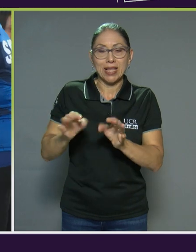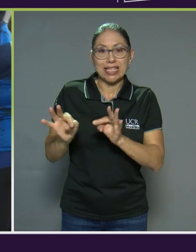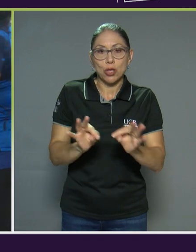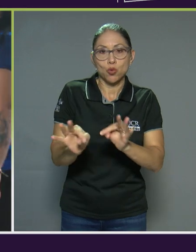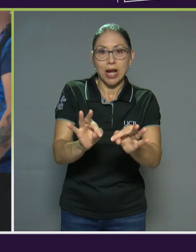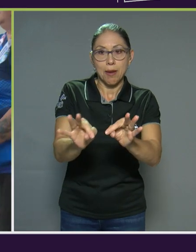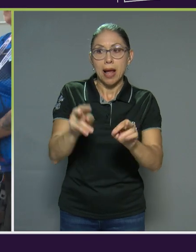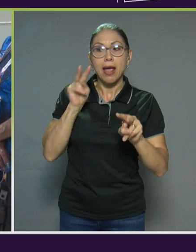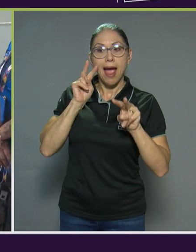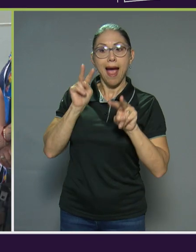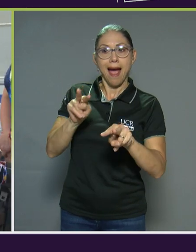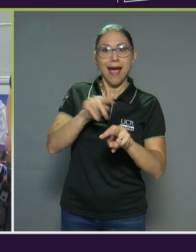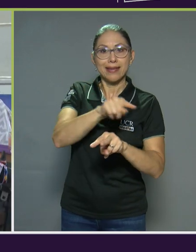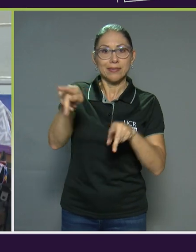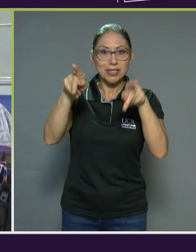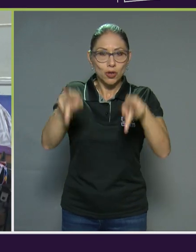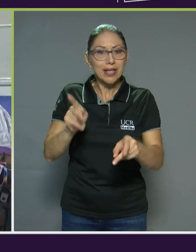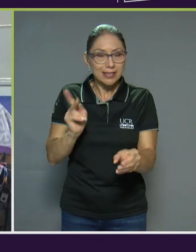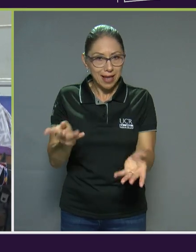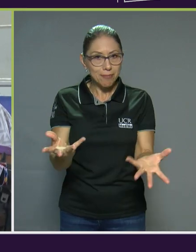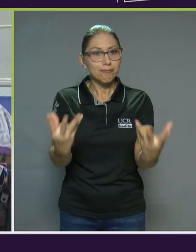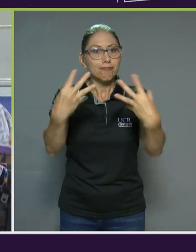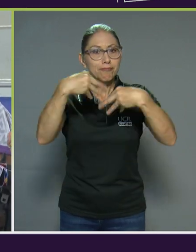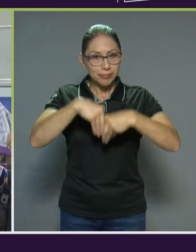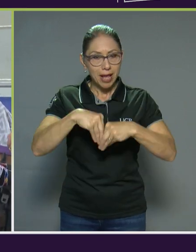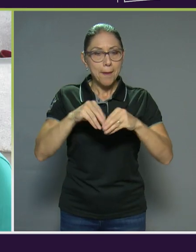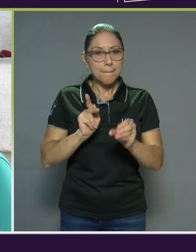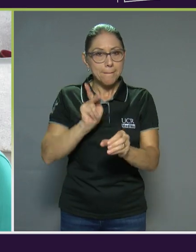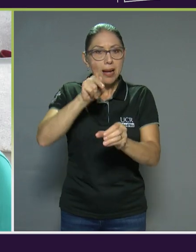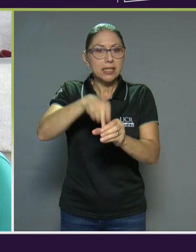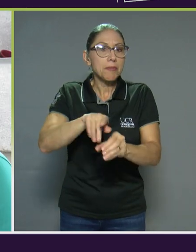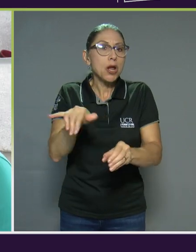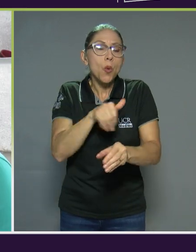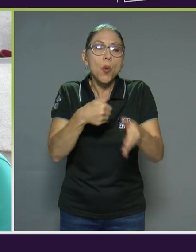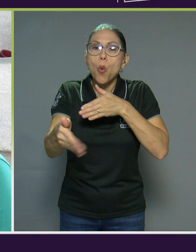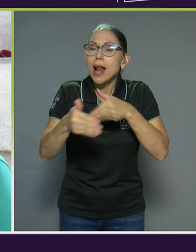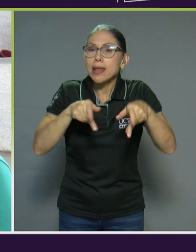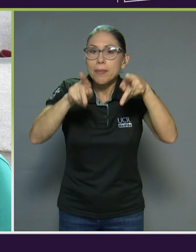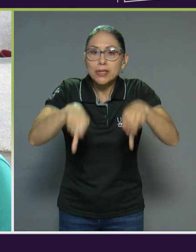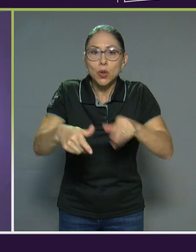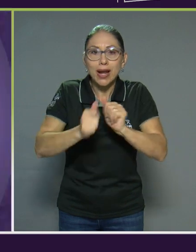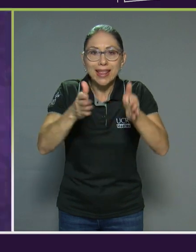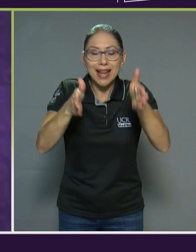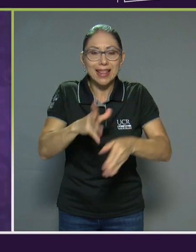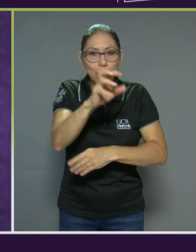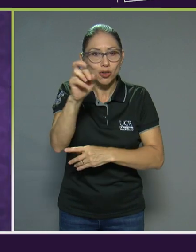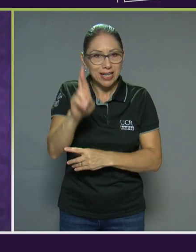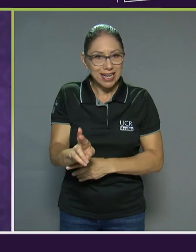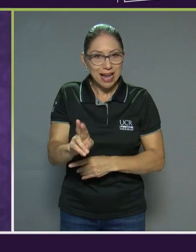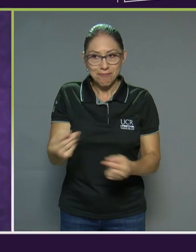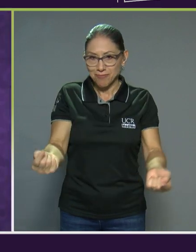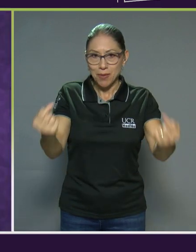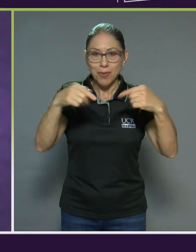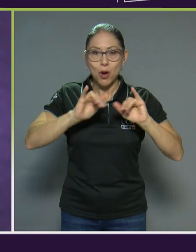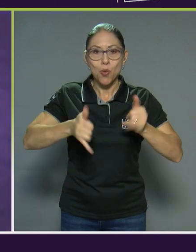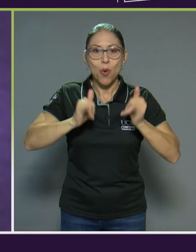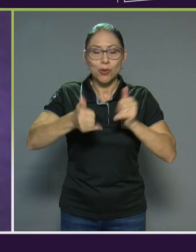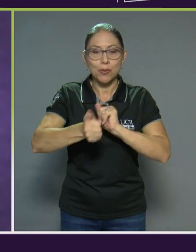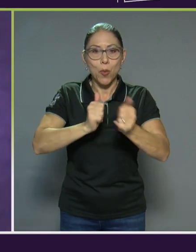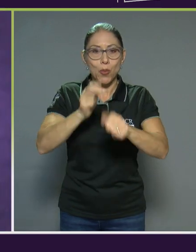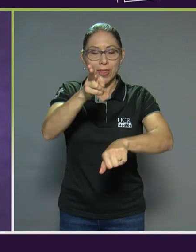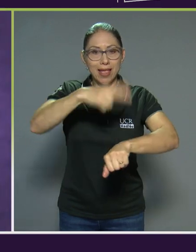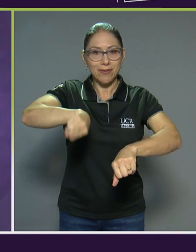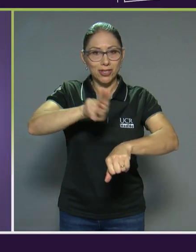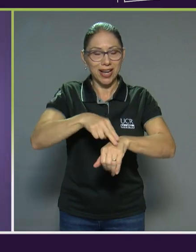estos muchachos, para que participen como un atleta cualquiera de Costa Rica, que esté presente en los Juegos Deportivos Nacionales.